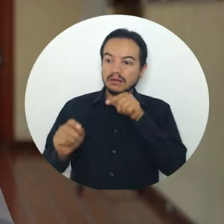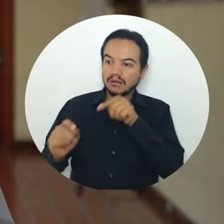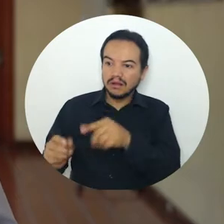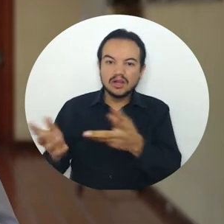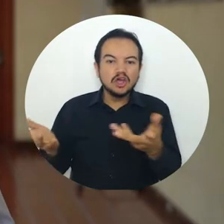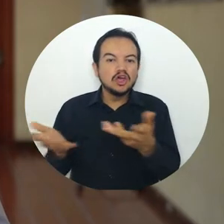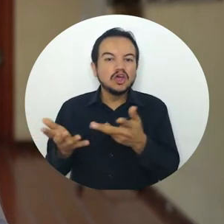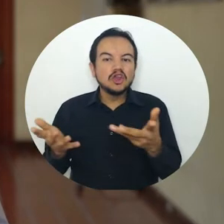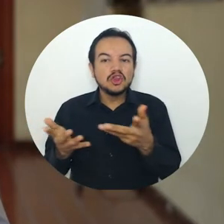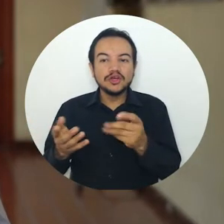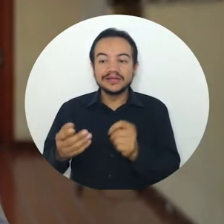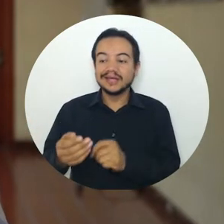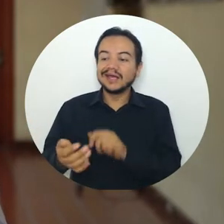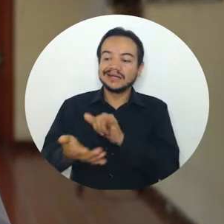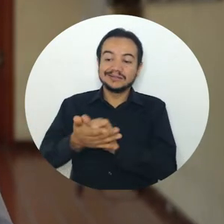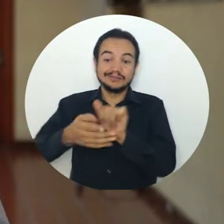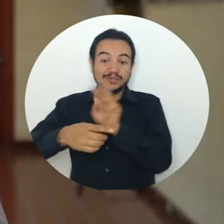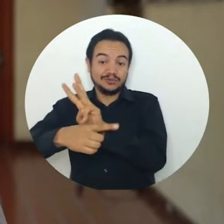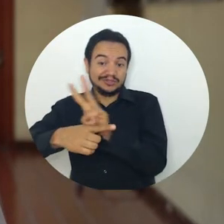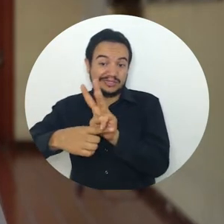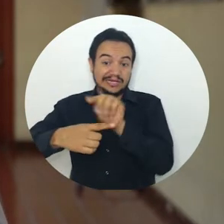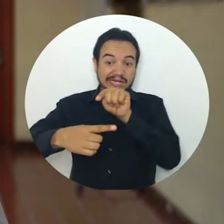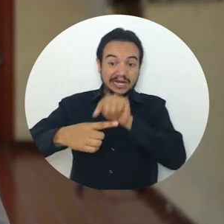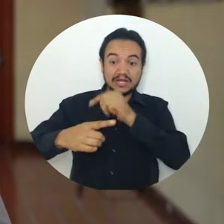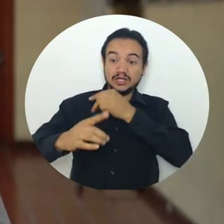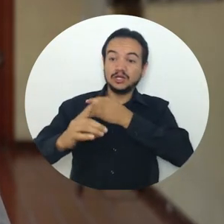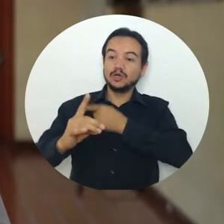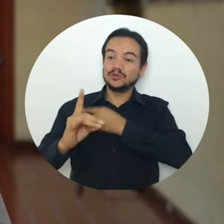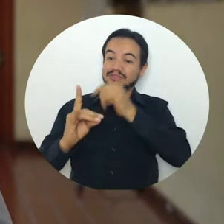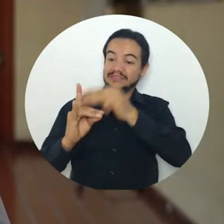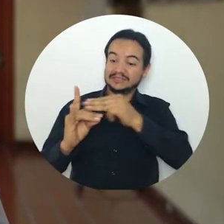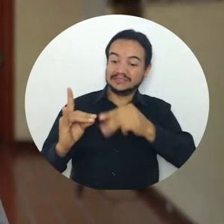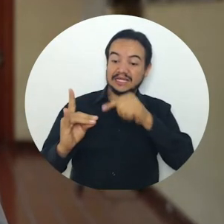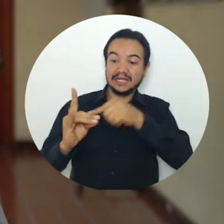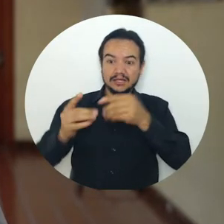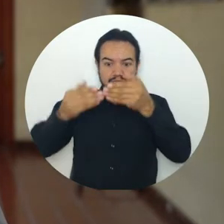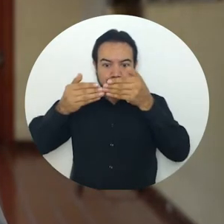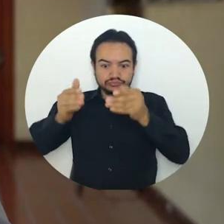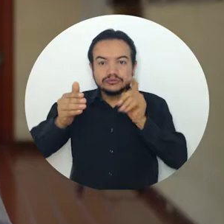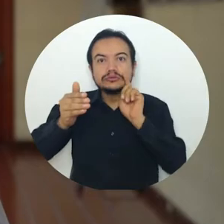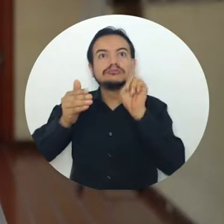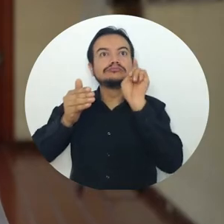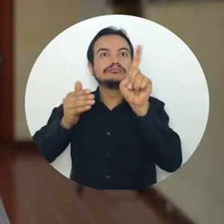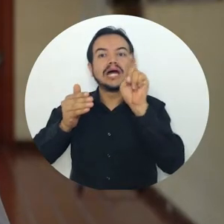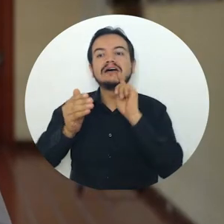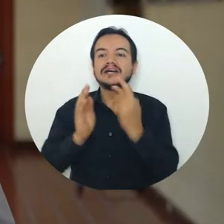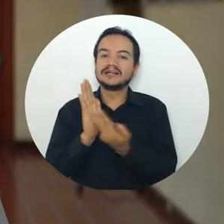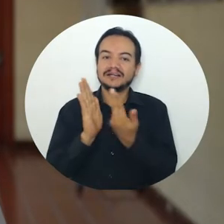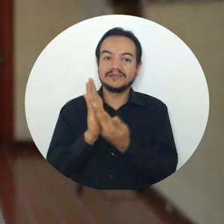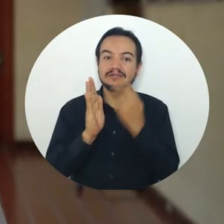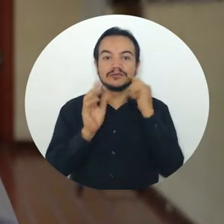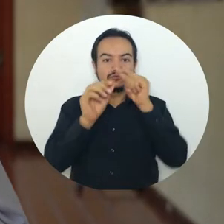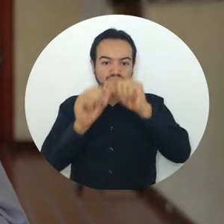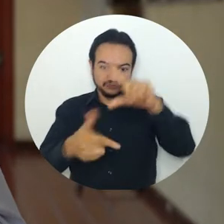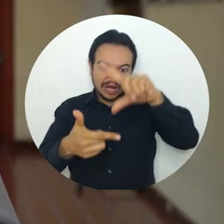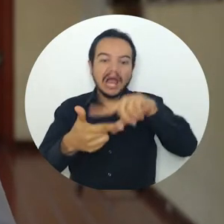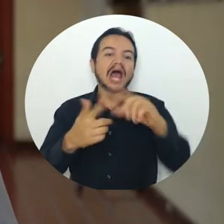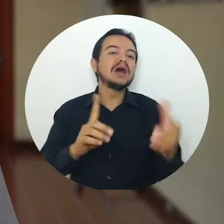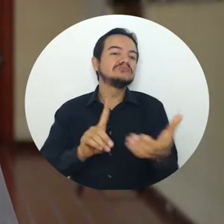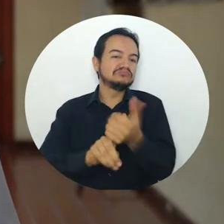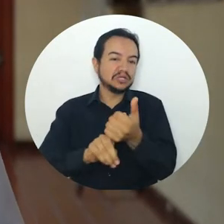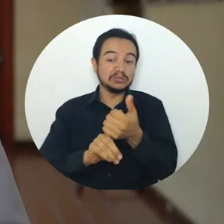en revistas de divulgación en la página de la Universidad del Magdalena, entonces todos los estudiantes egresados